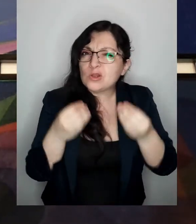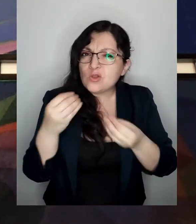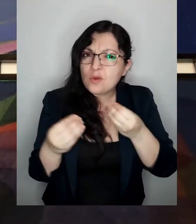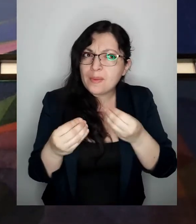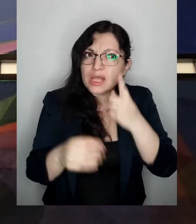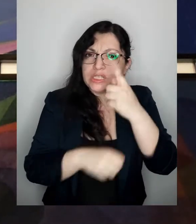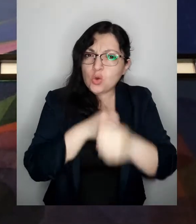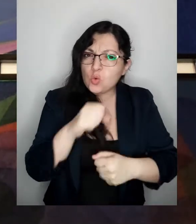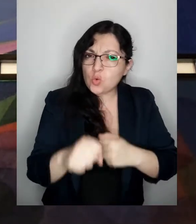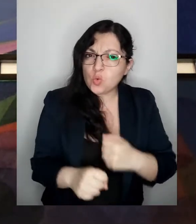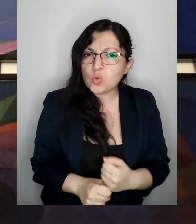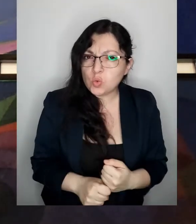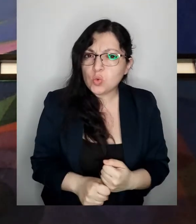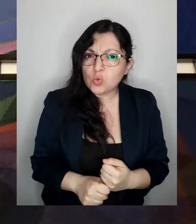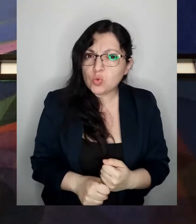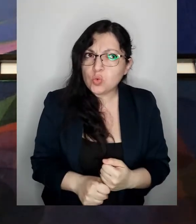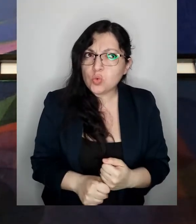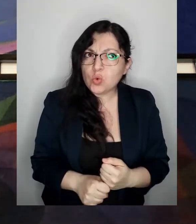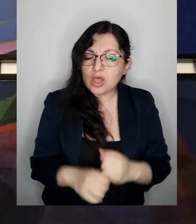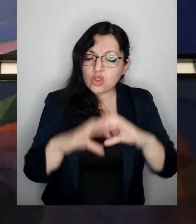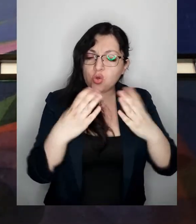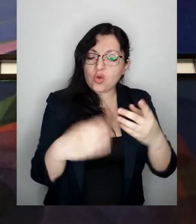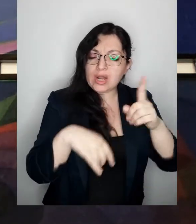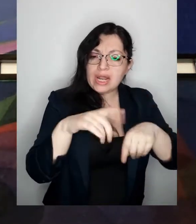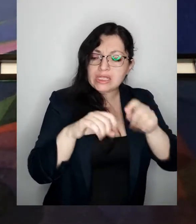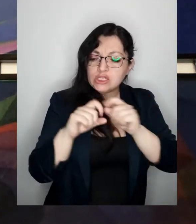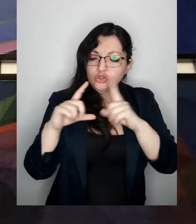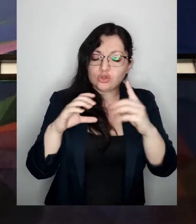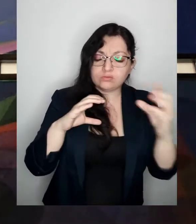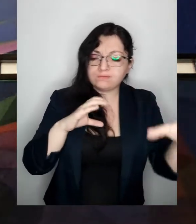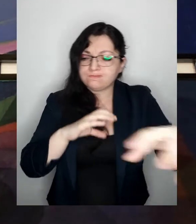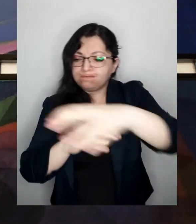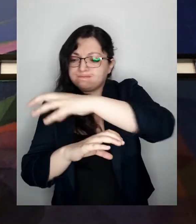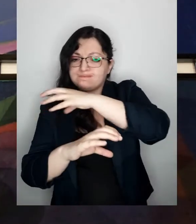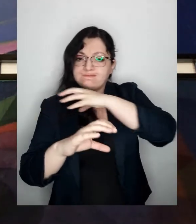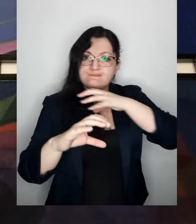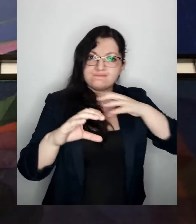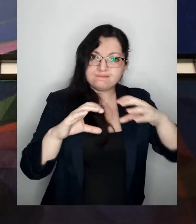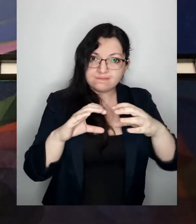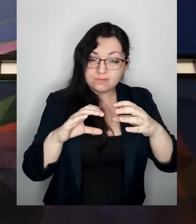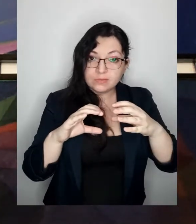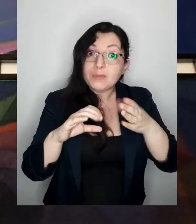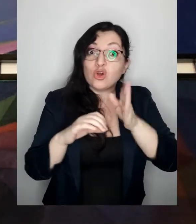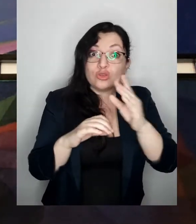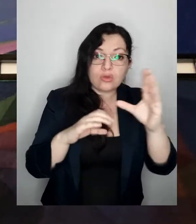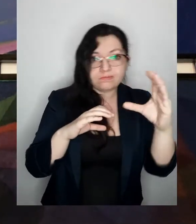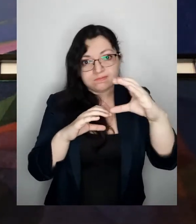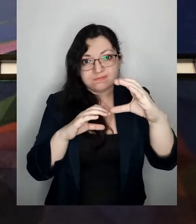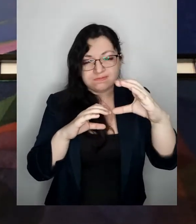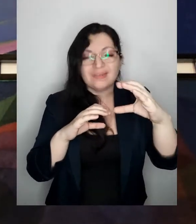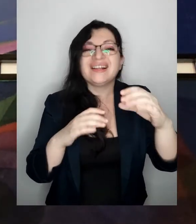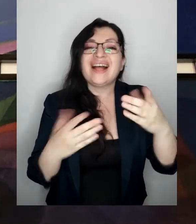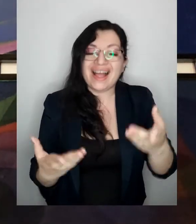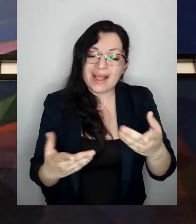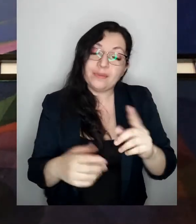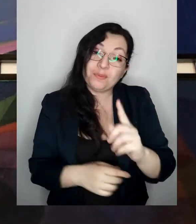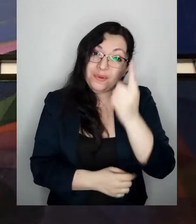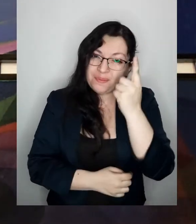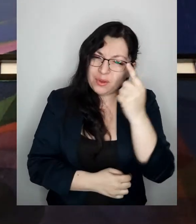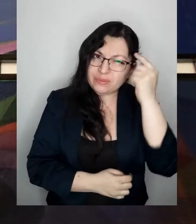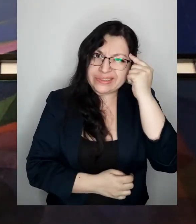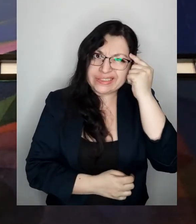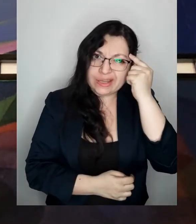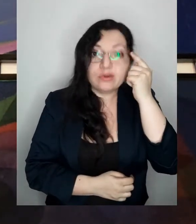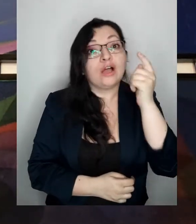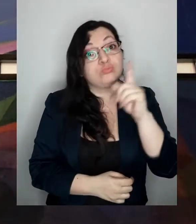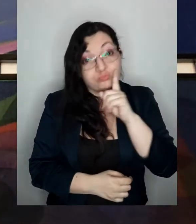todo el año cuando la tierra da vuelta está en torno al sol manteniendo esa inclinación primero pensamos bueno tengo